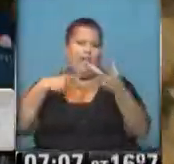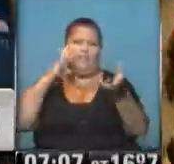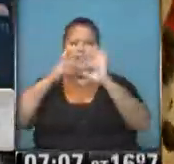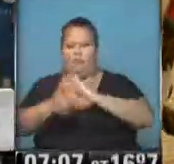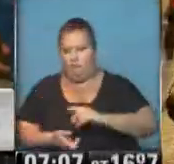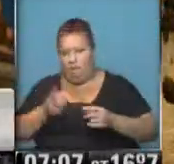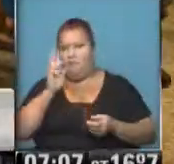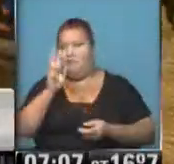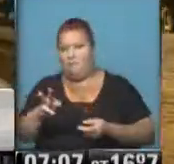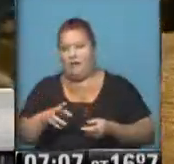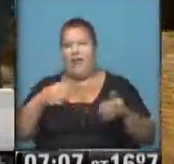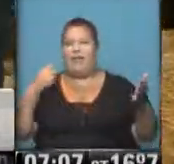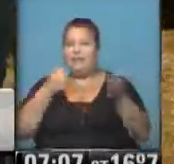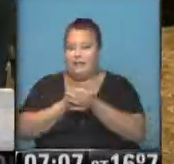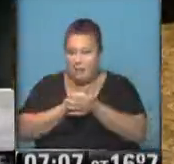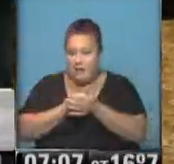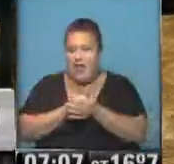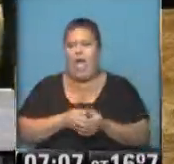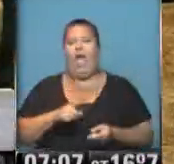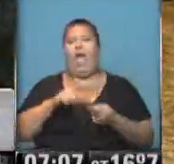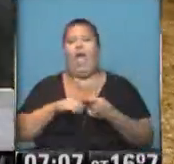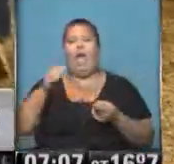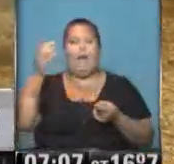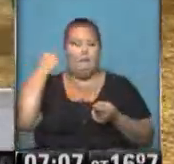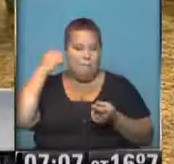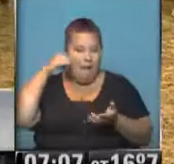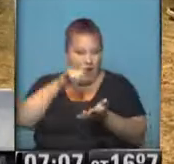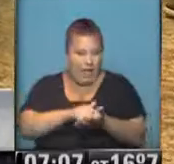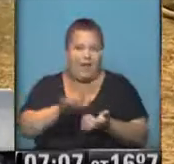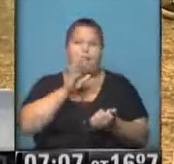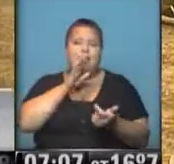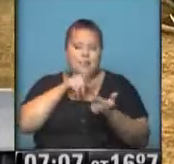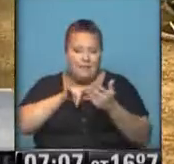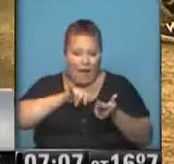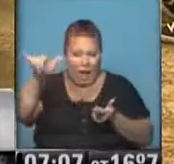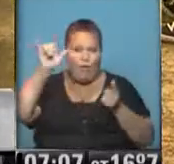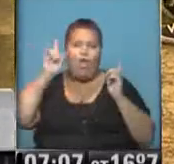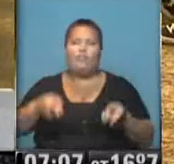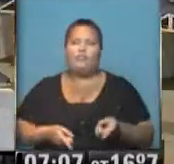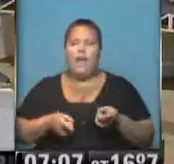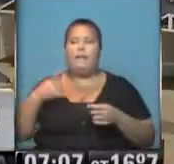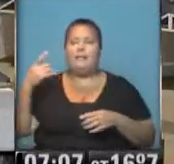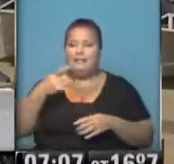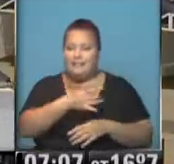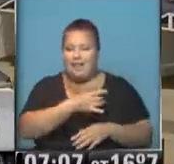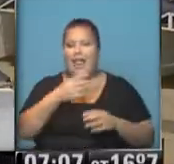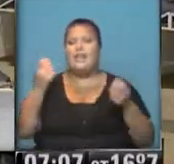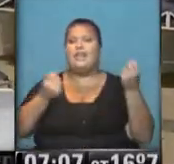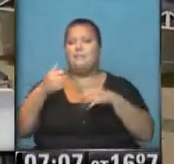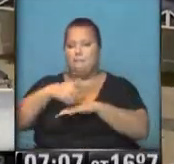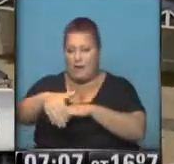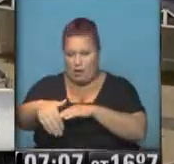vías. Vemos lo que son las terminales, ¿no? Tanto en Aeroparque como en Ezeiza y también a través de trenes y autobuses.